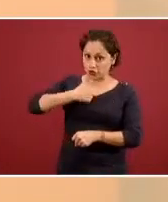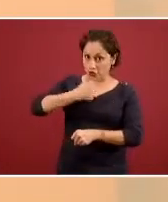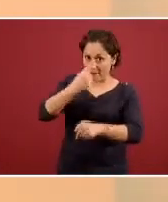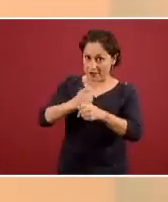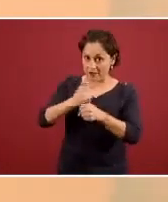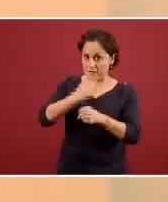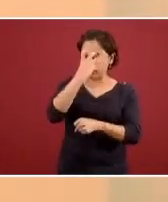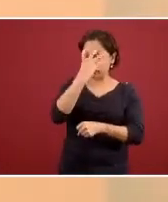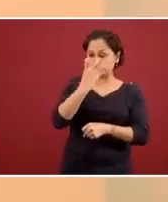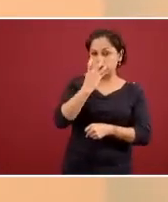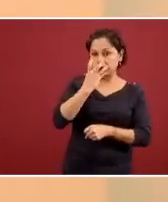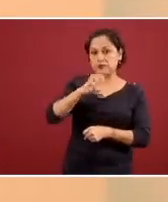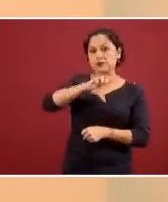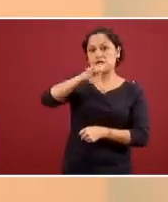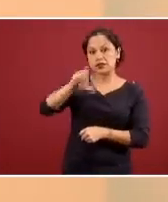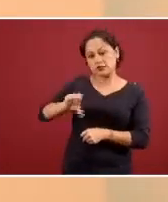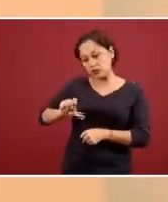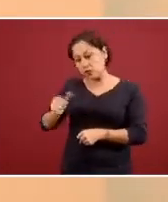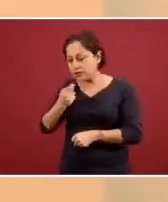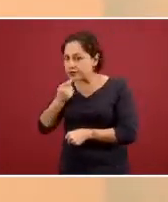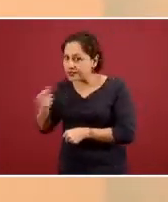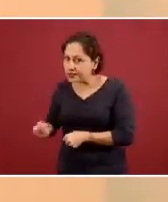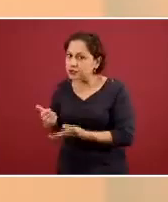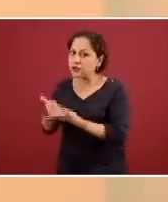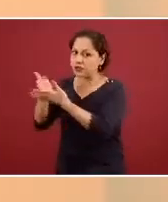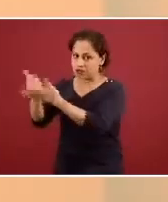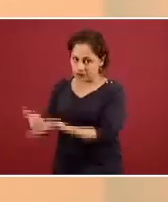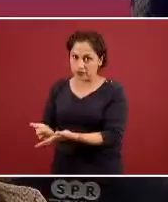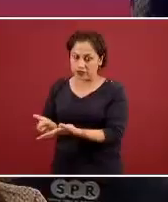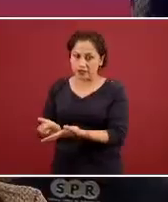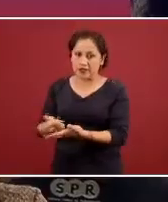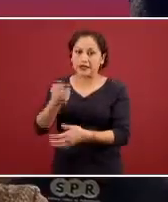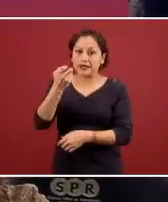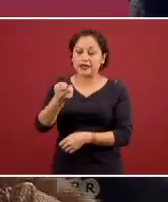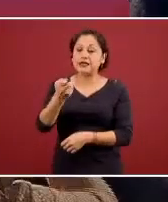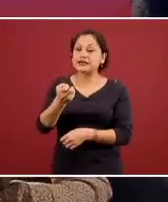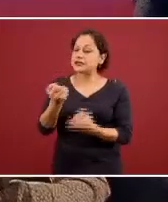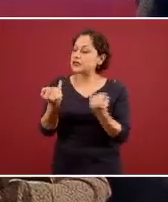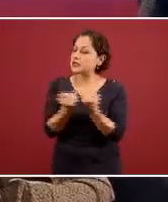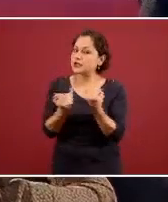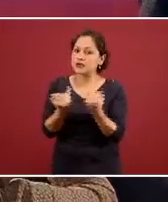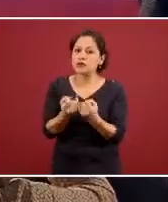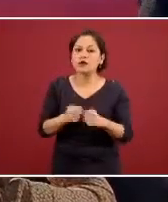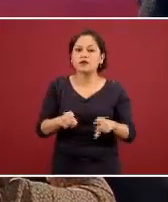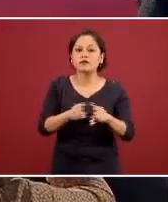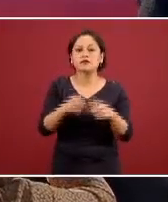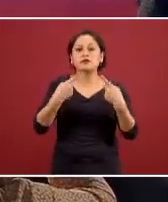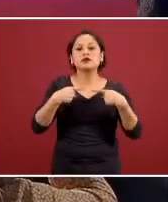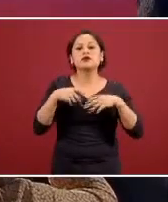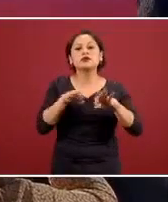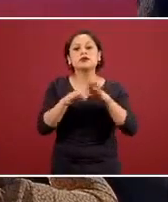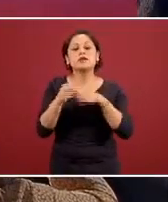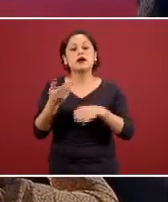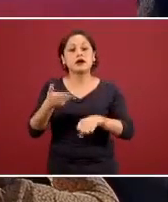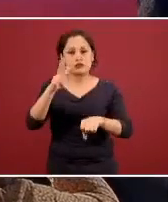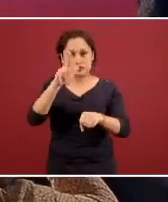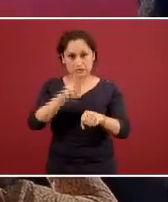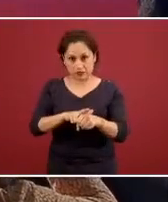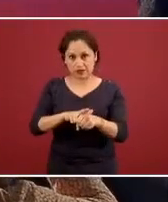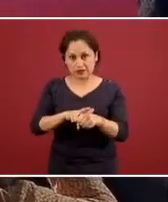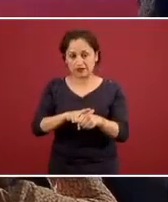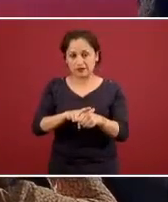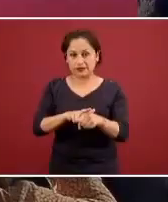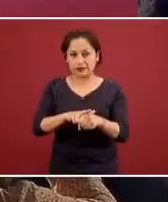línea de fuego quiero comentar que el lenguaje que se está utilizando cada vez más por la gravedad de la pandemia se va volviendo más